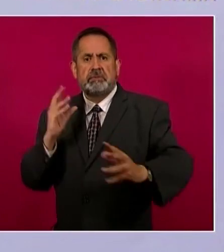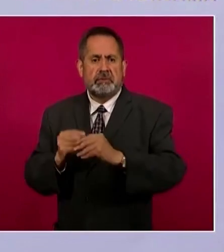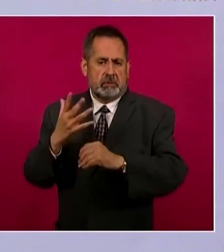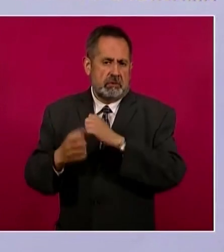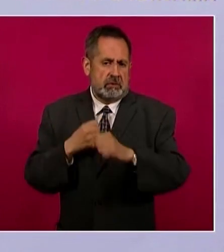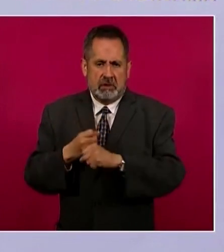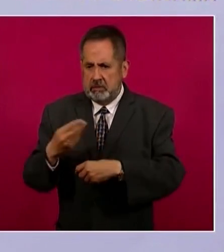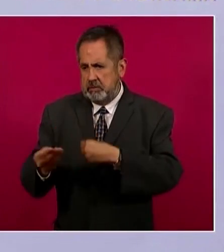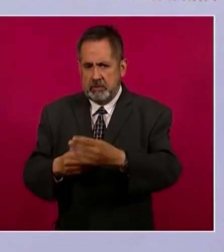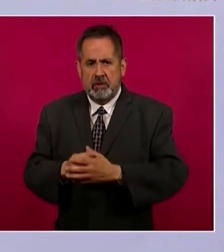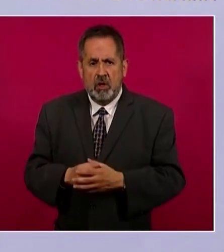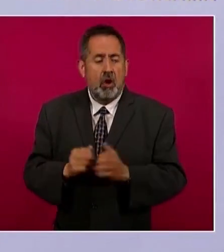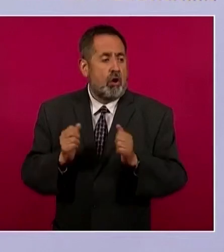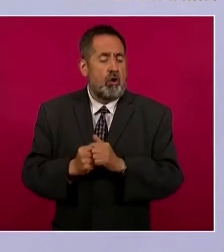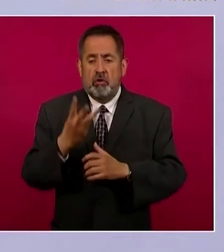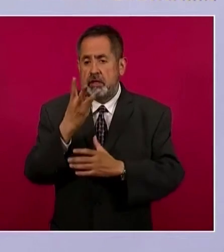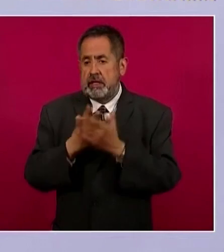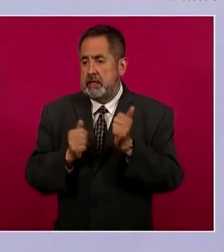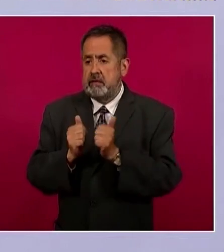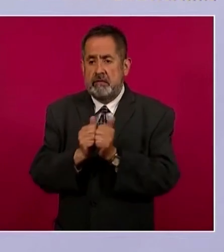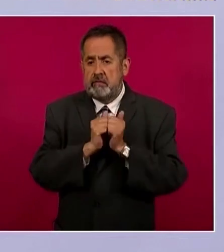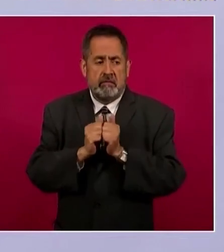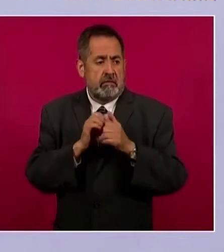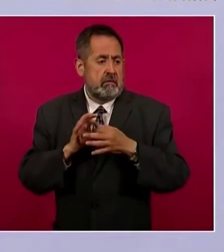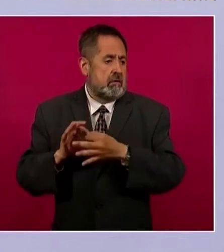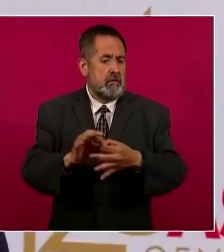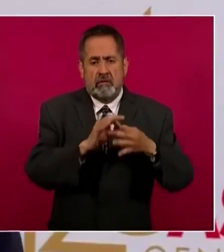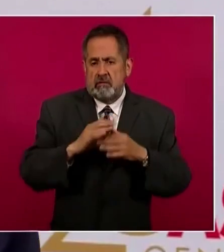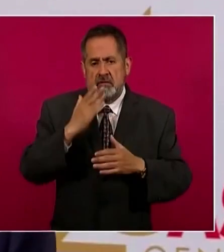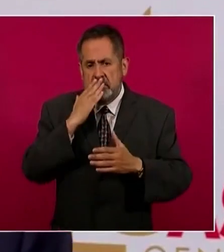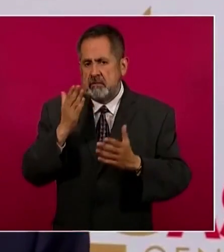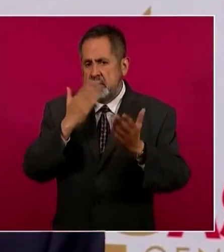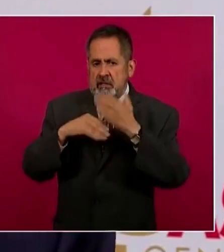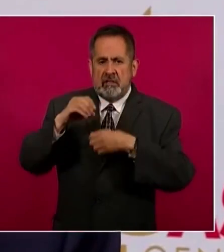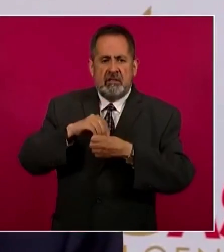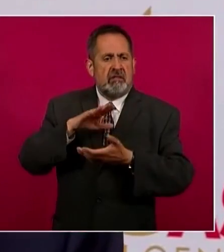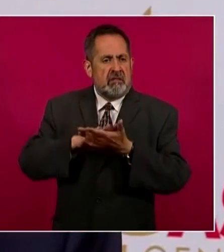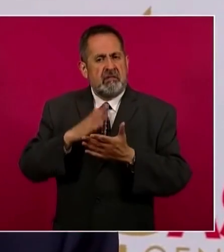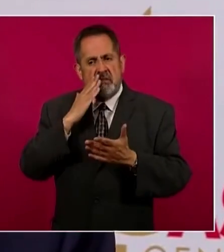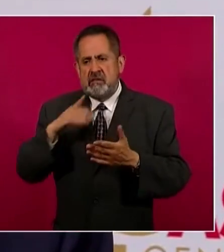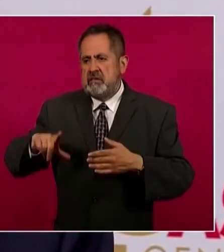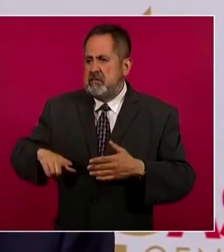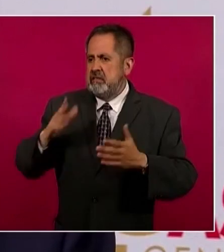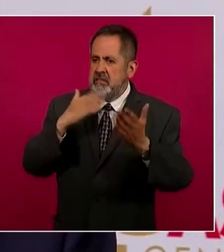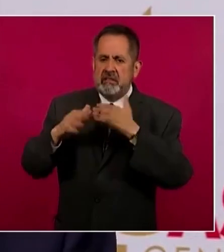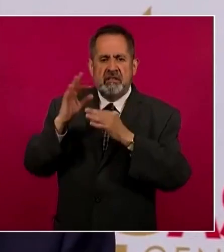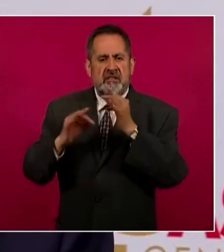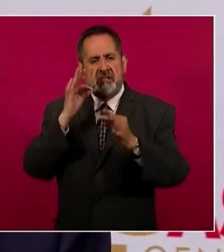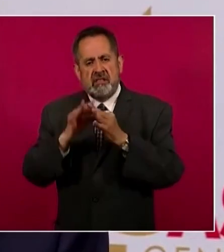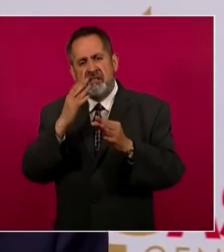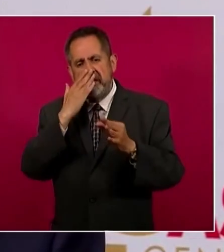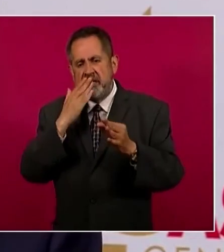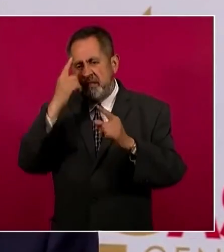y una fórmula tripartita exitosa, un esquema de gobernanza que permite el